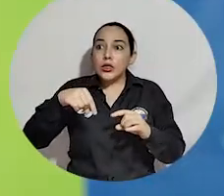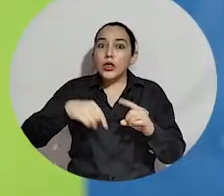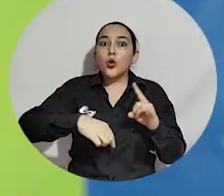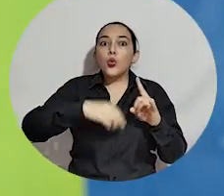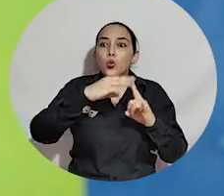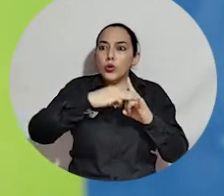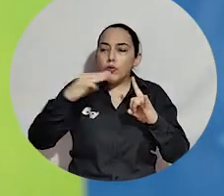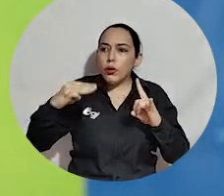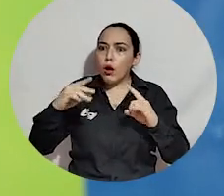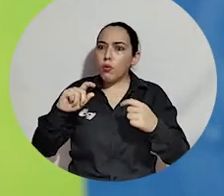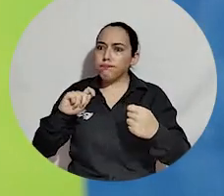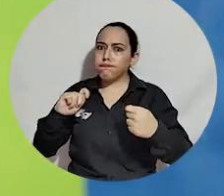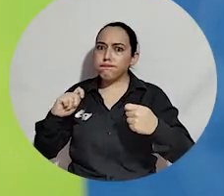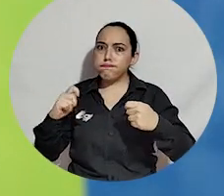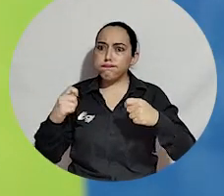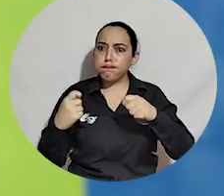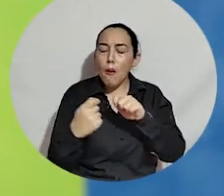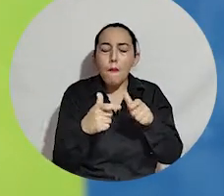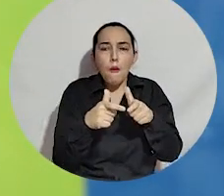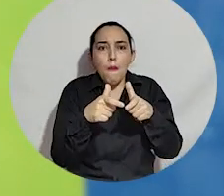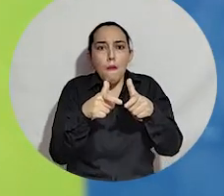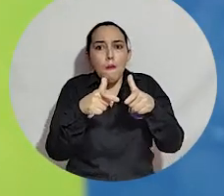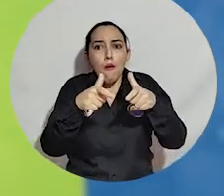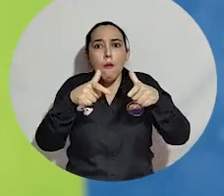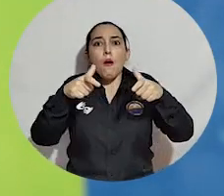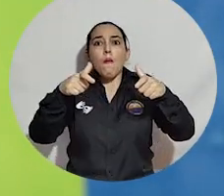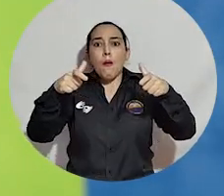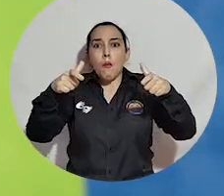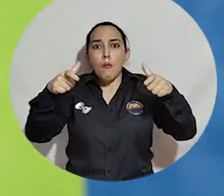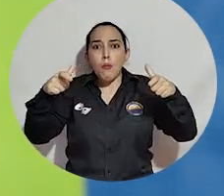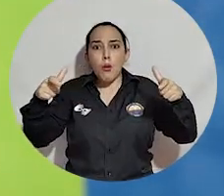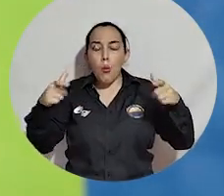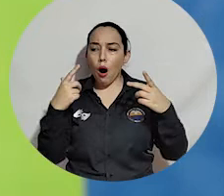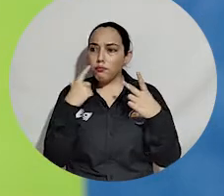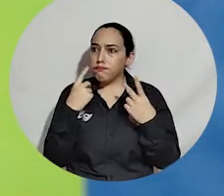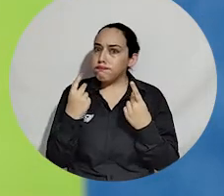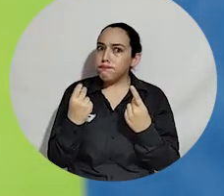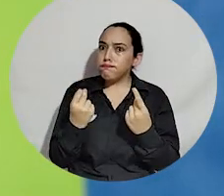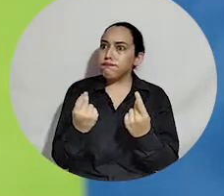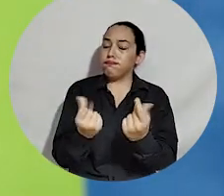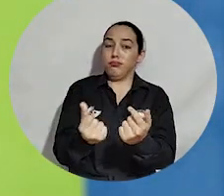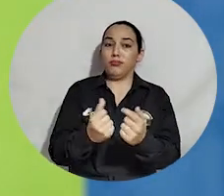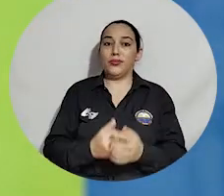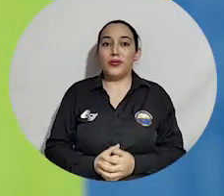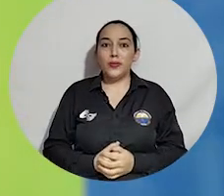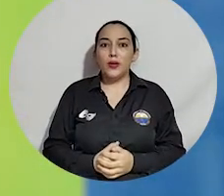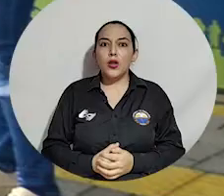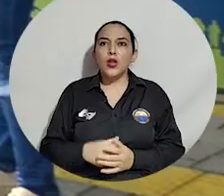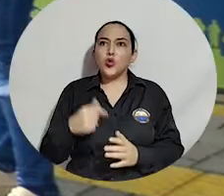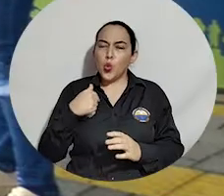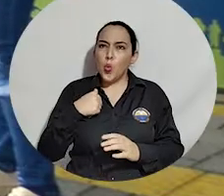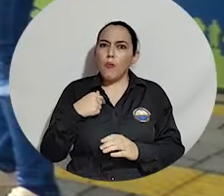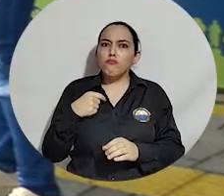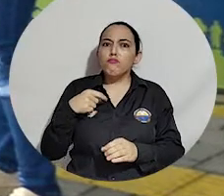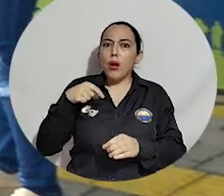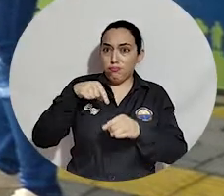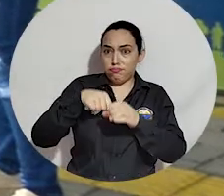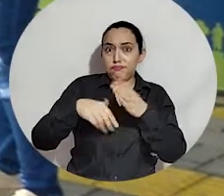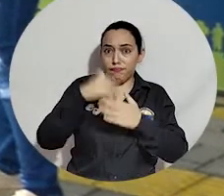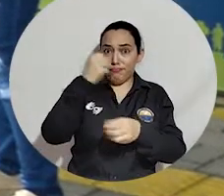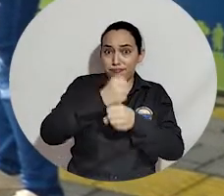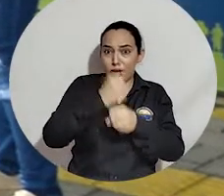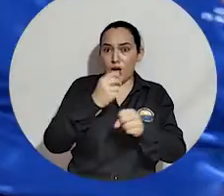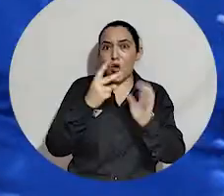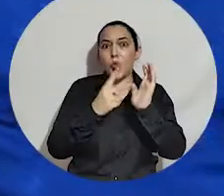La universidad ha tenido muchos cambios, ha crecido de una forma vertiginosa. Desde el 2006